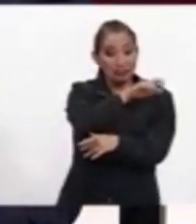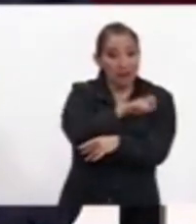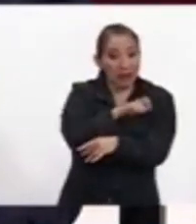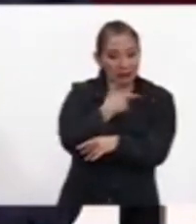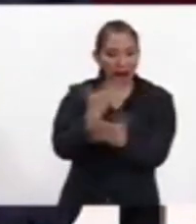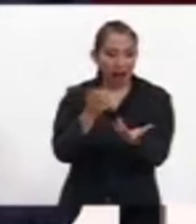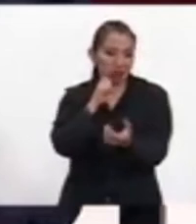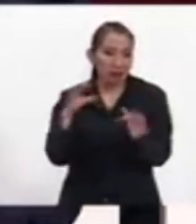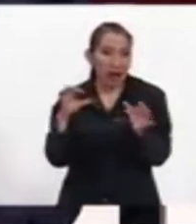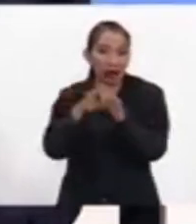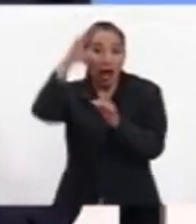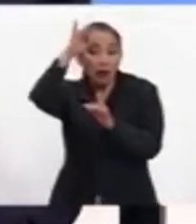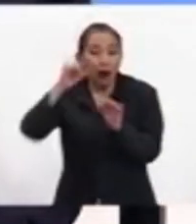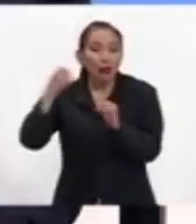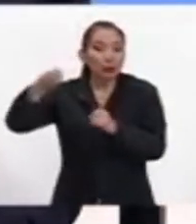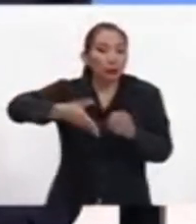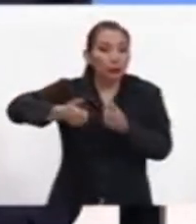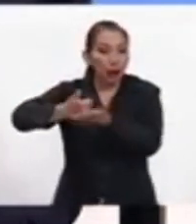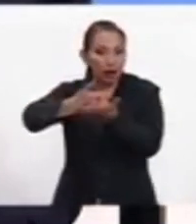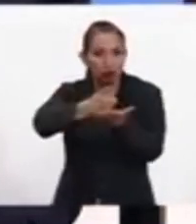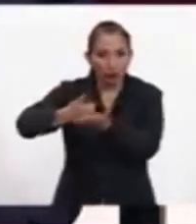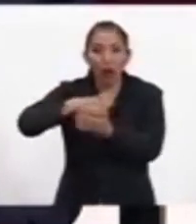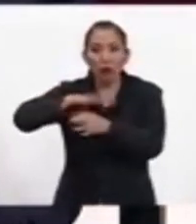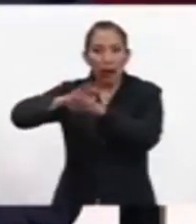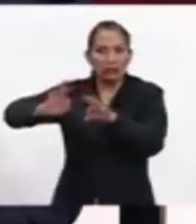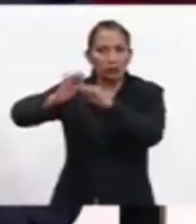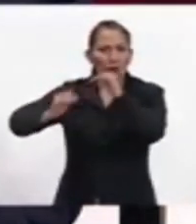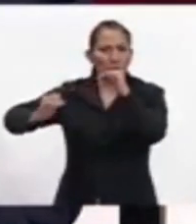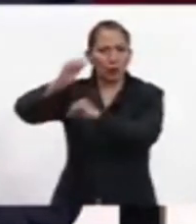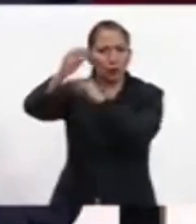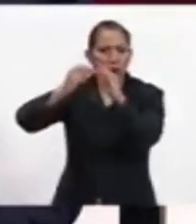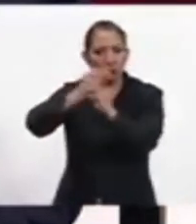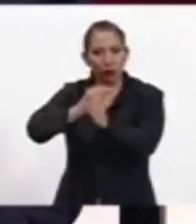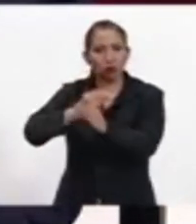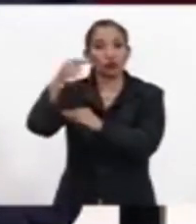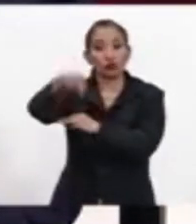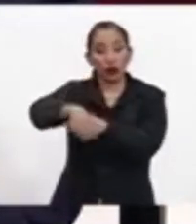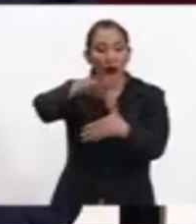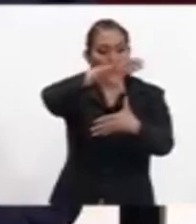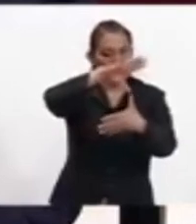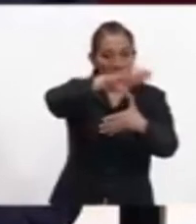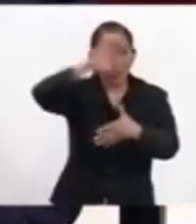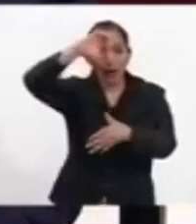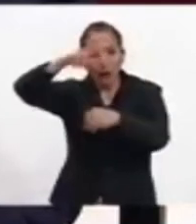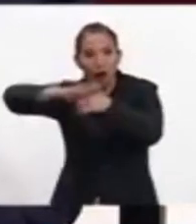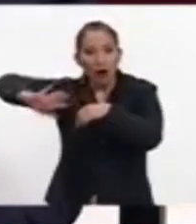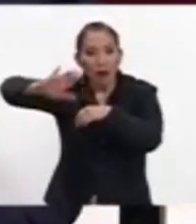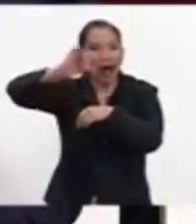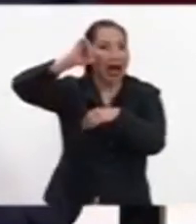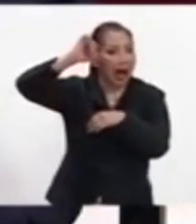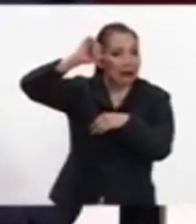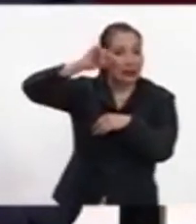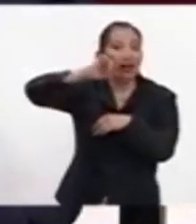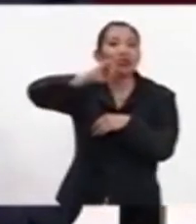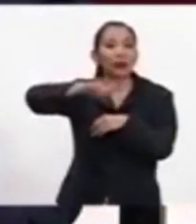convenios de cooperación con las más importantes en el mundo, tanto en América, en Europa, en Asia,